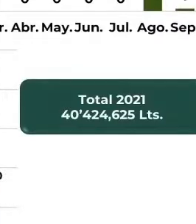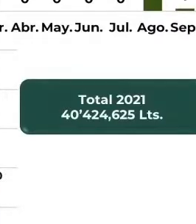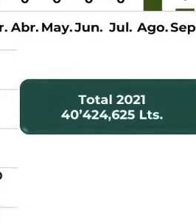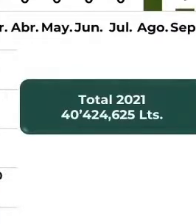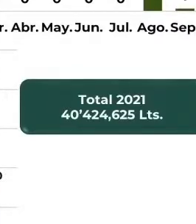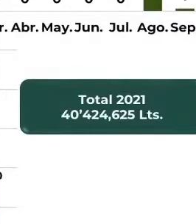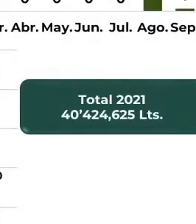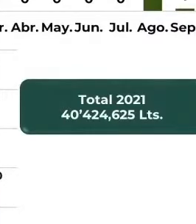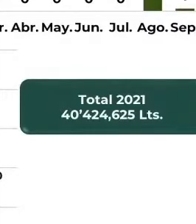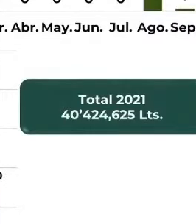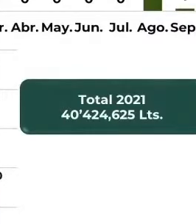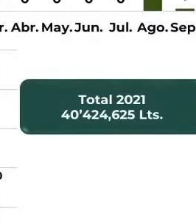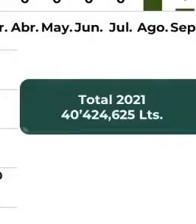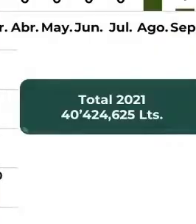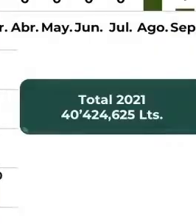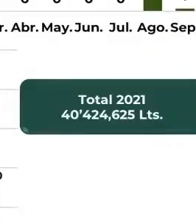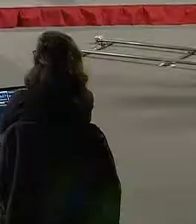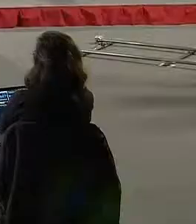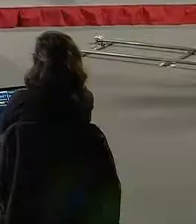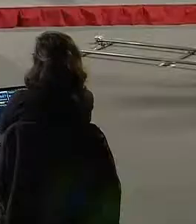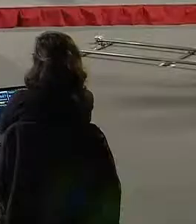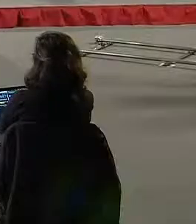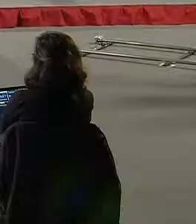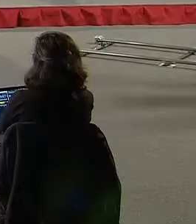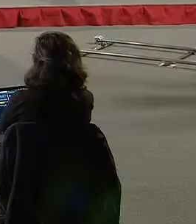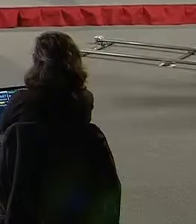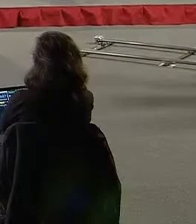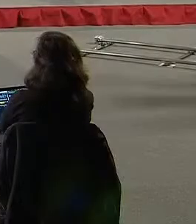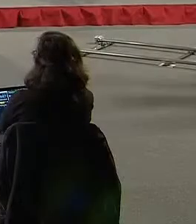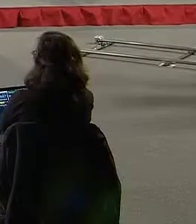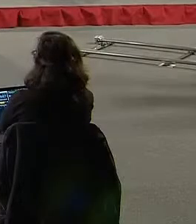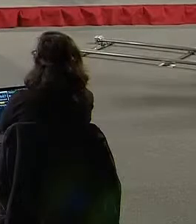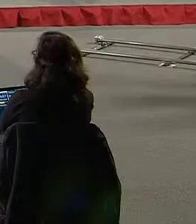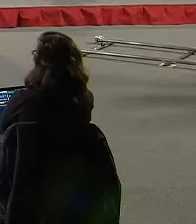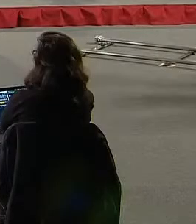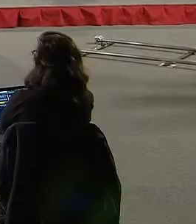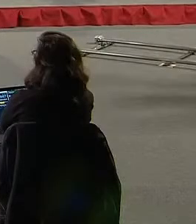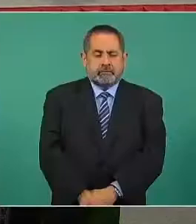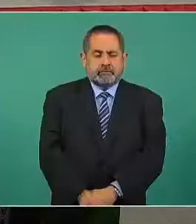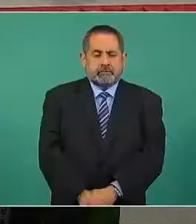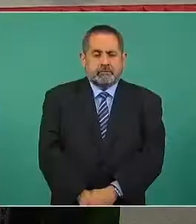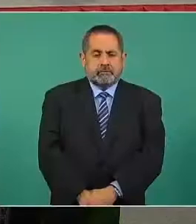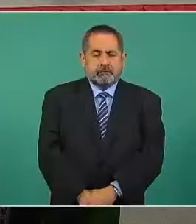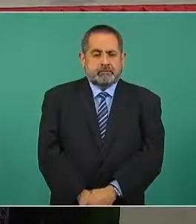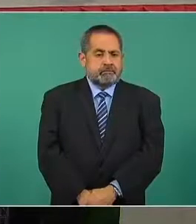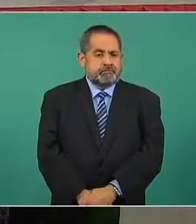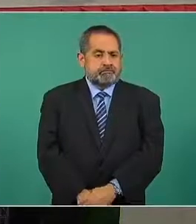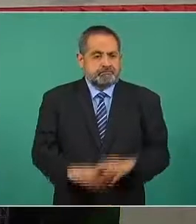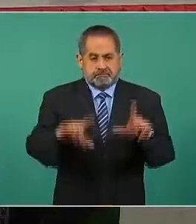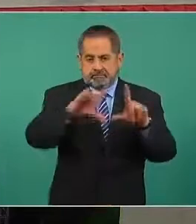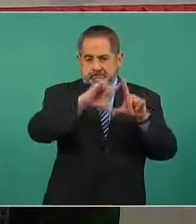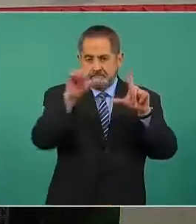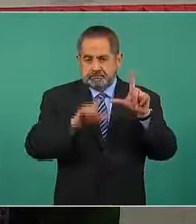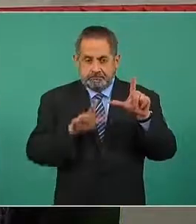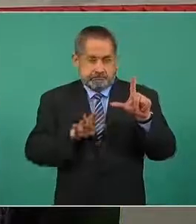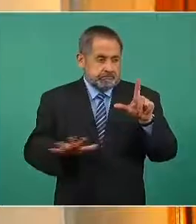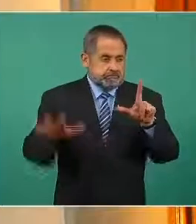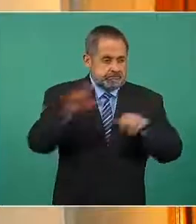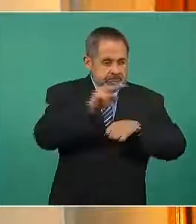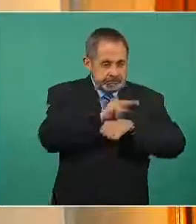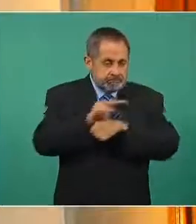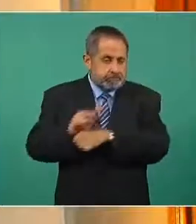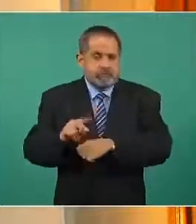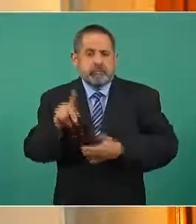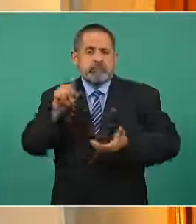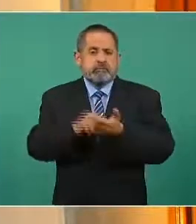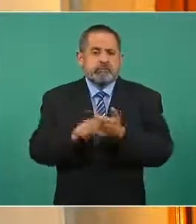y finalmente se desarrolló la vigilancia del territorio y el espacio aéreo nacional con mil